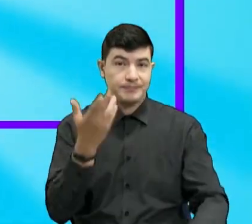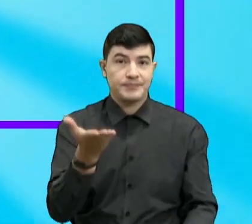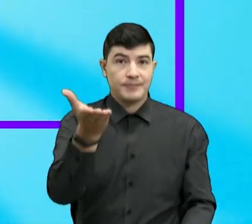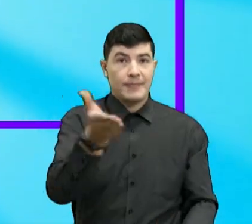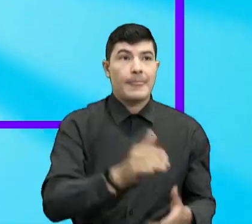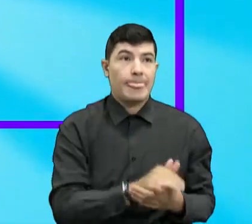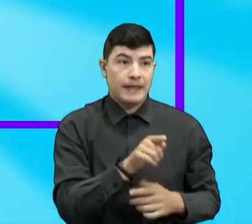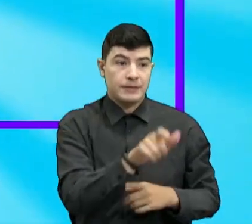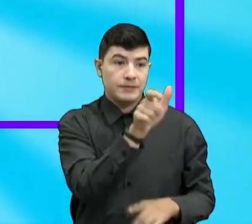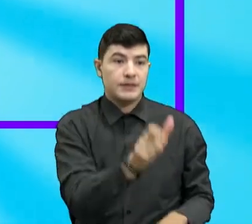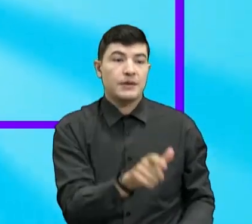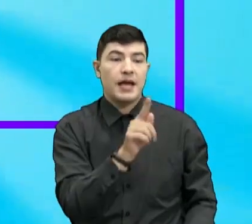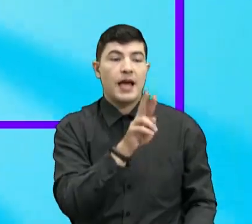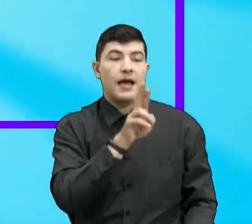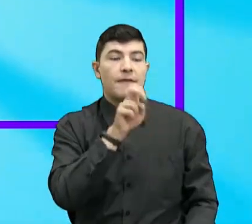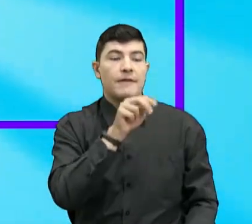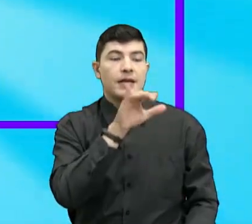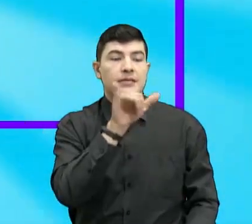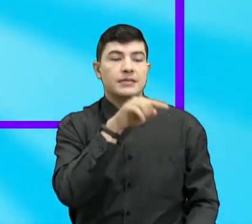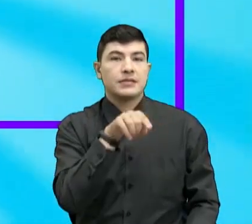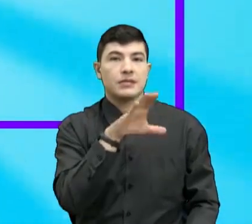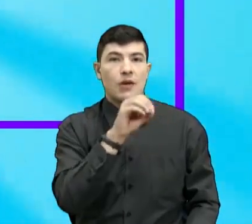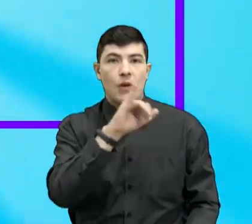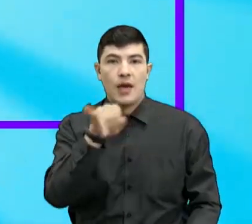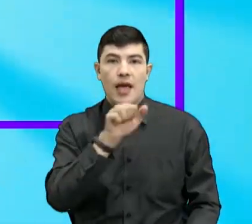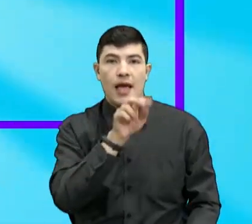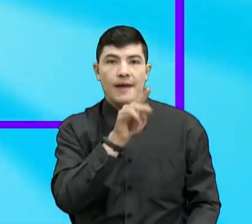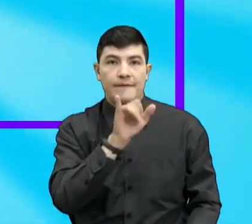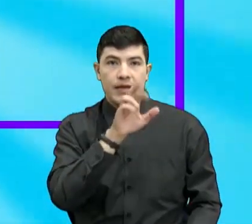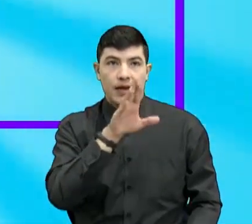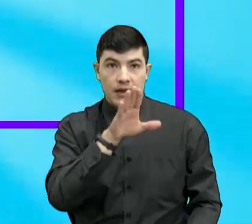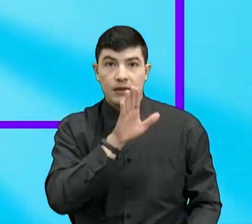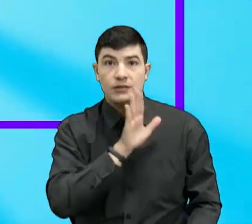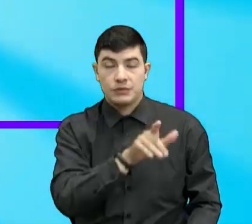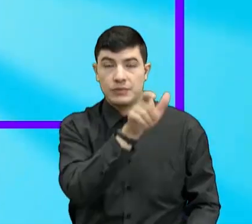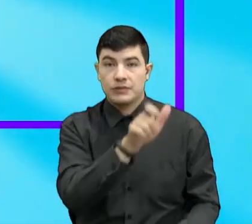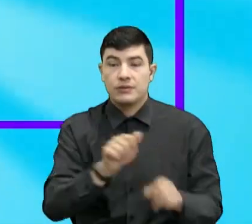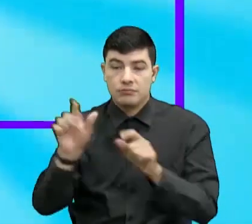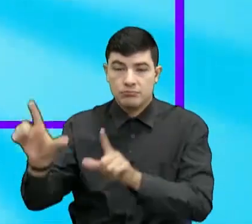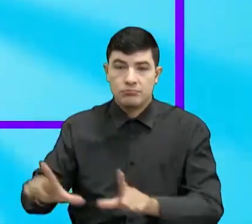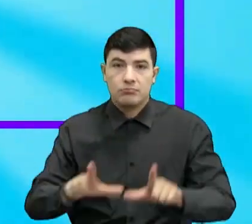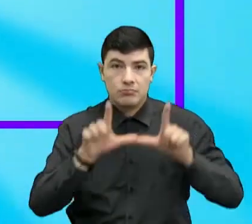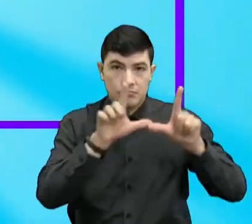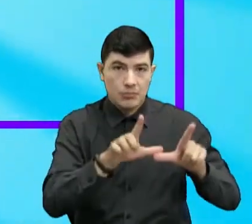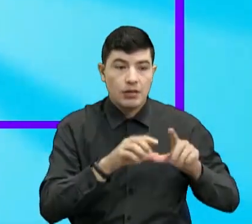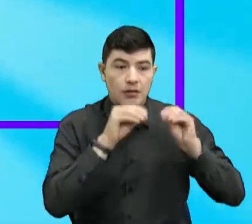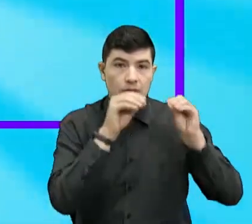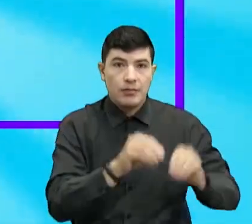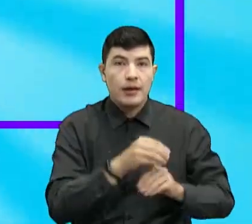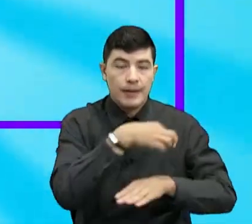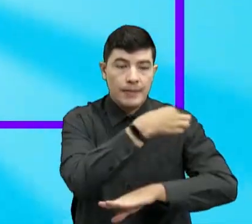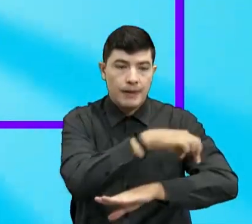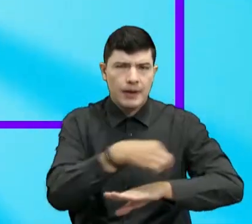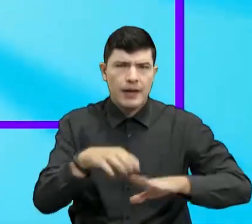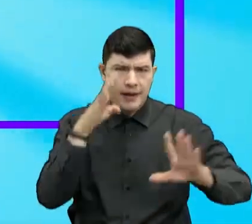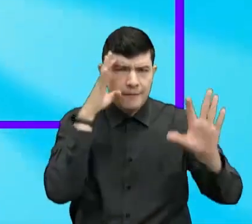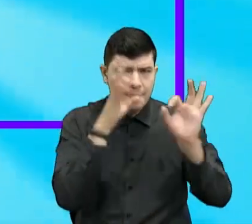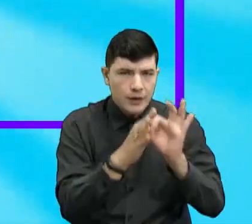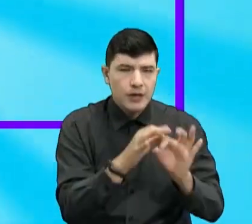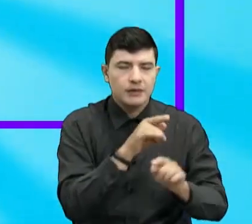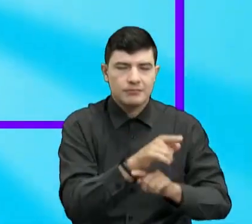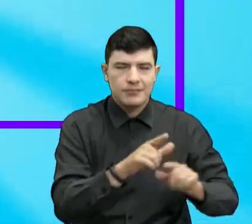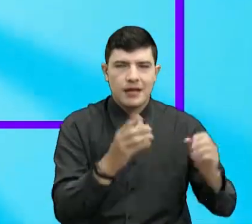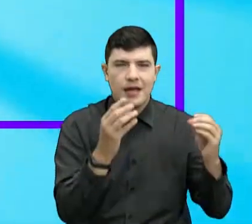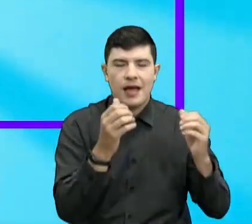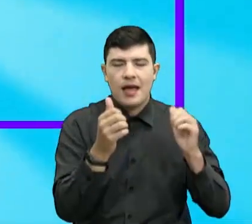Francisco Javier Cuellar Díaz, licenciado en Educación Básica, con énfasis en Educación Física, Recreación y